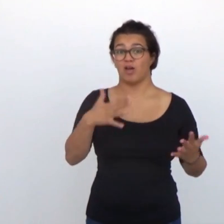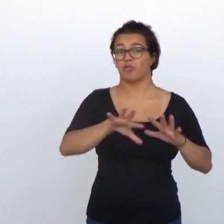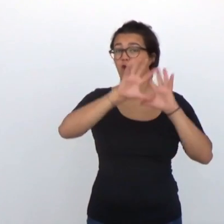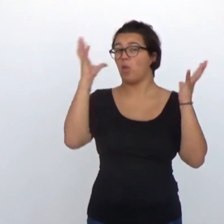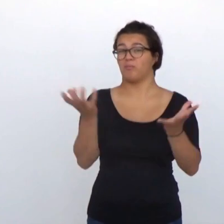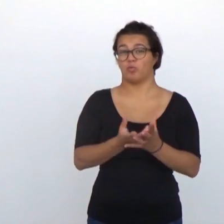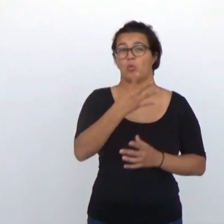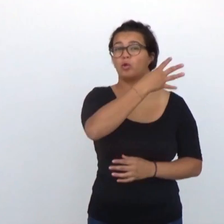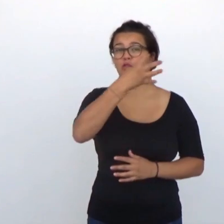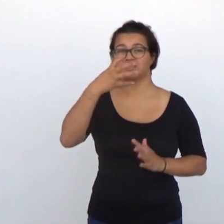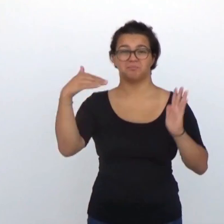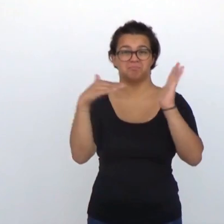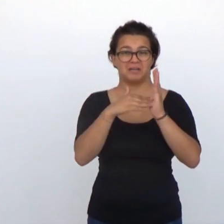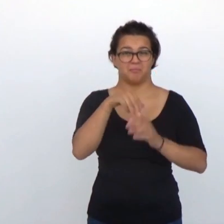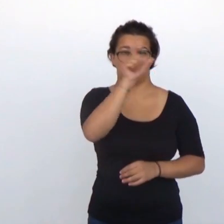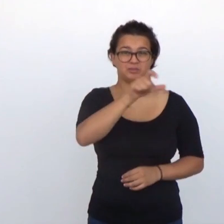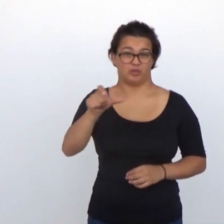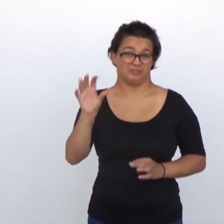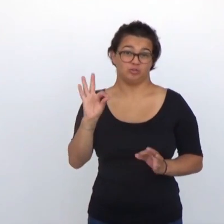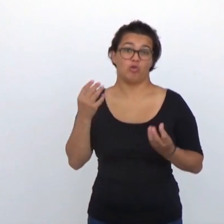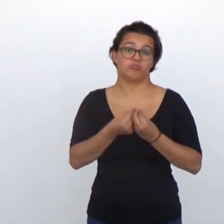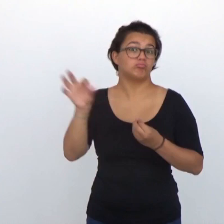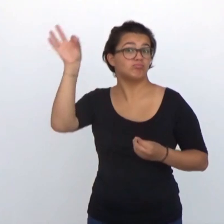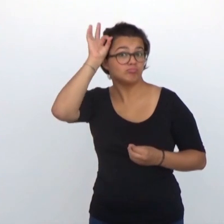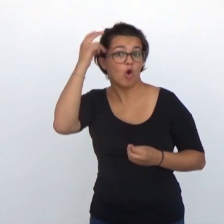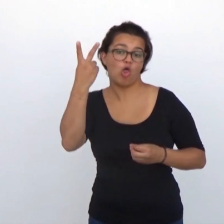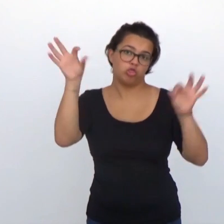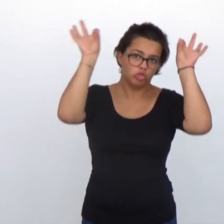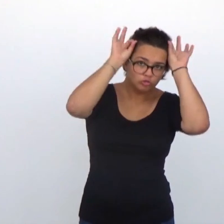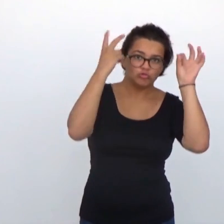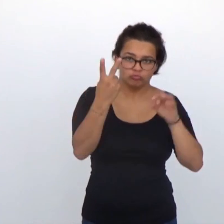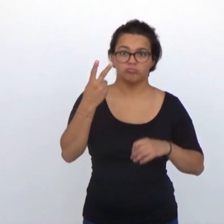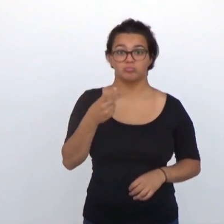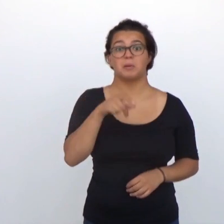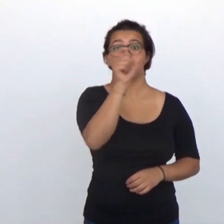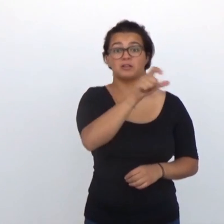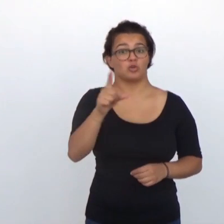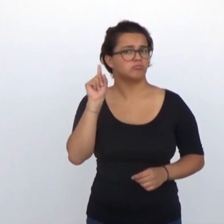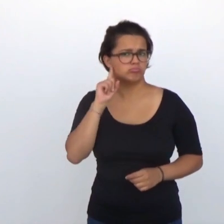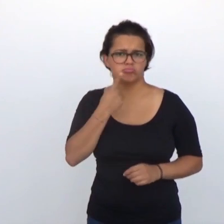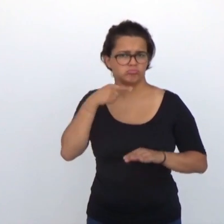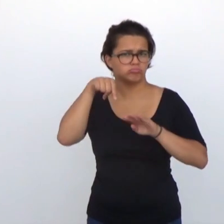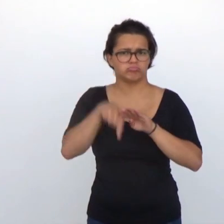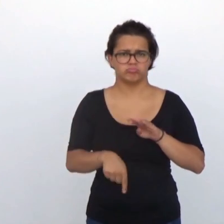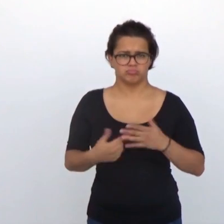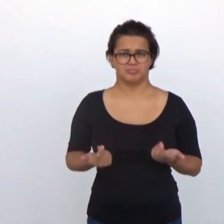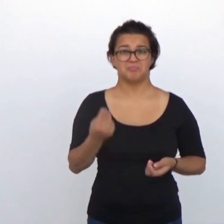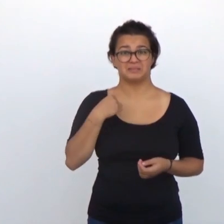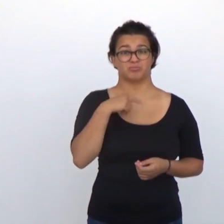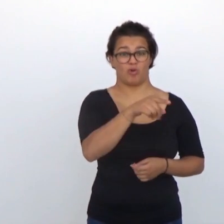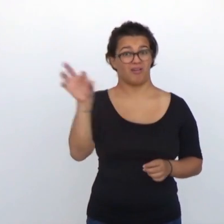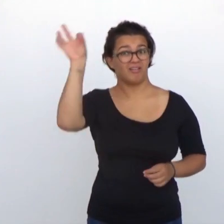aproximadamente 400.000 personas con uno o dos implantes cocleares. Personas muy soltas